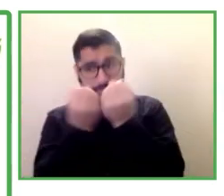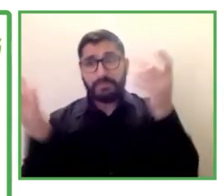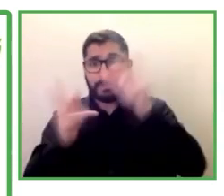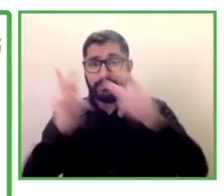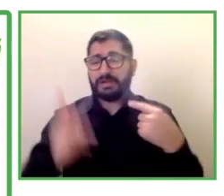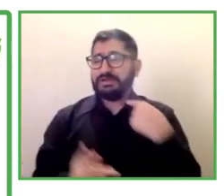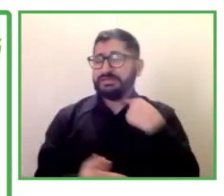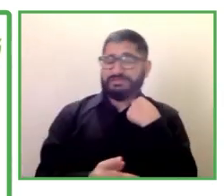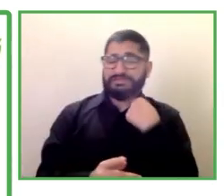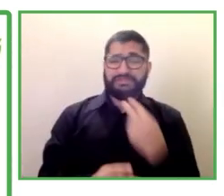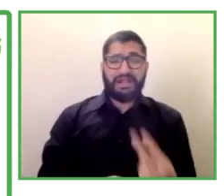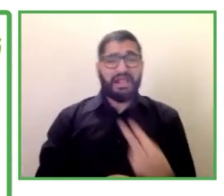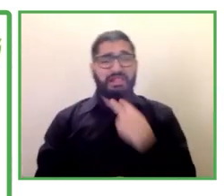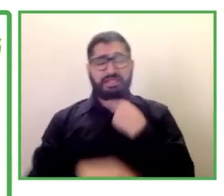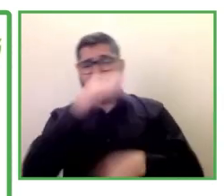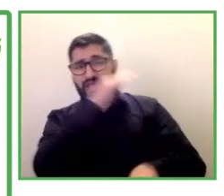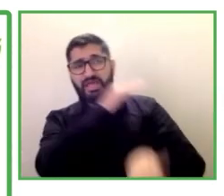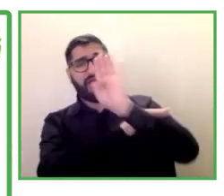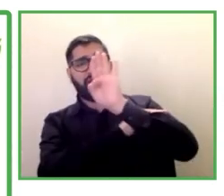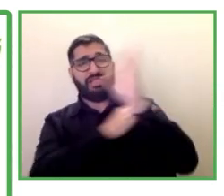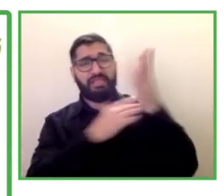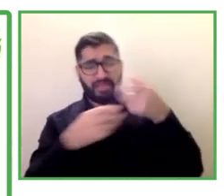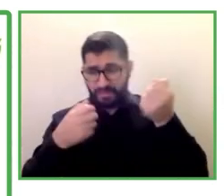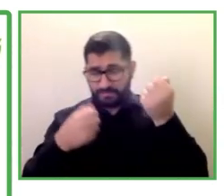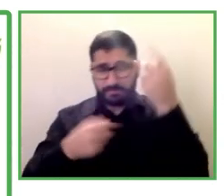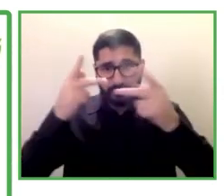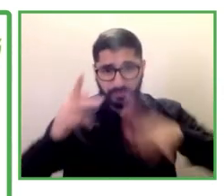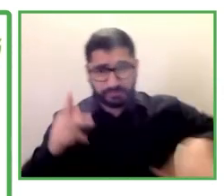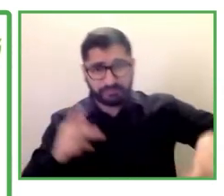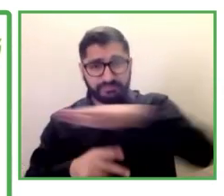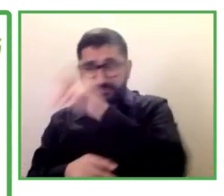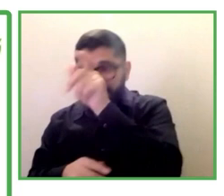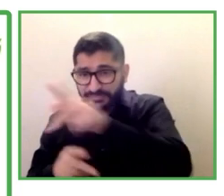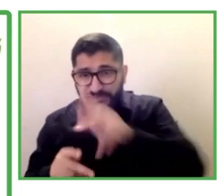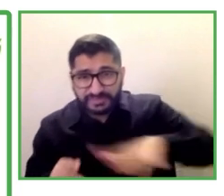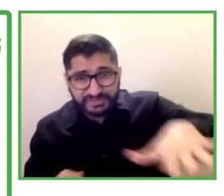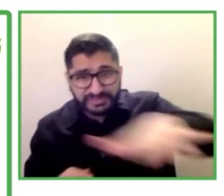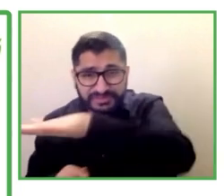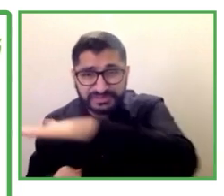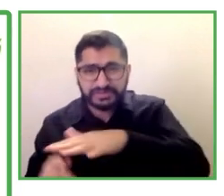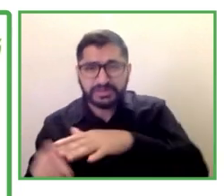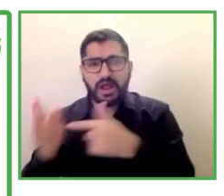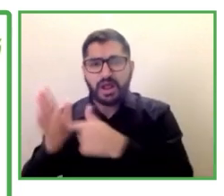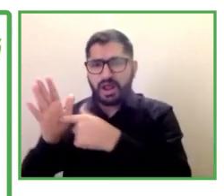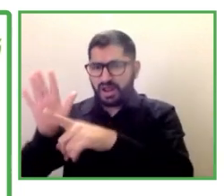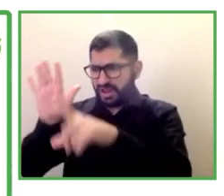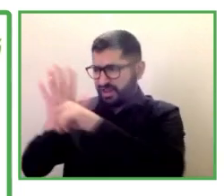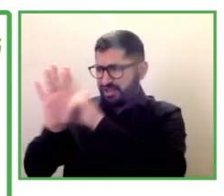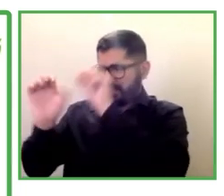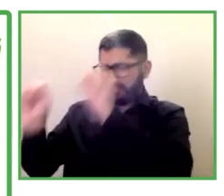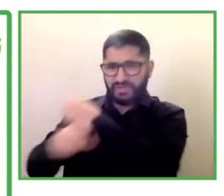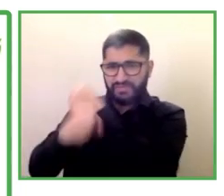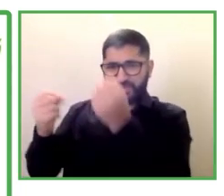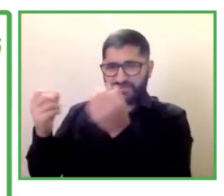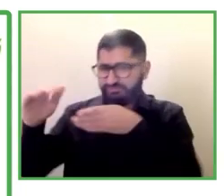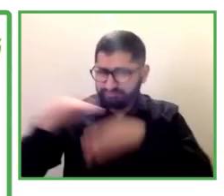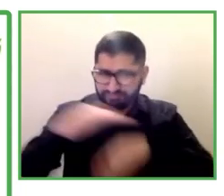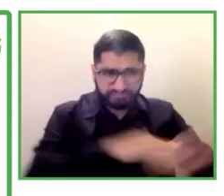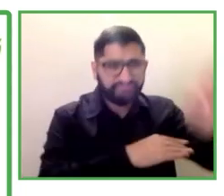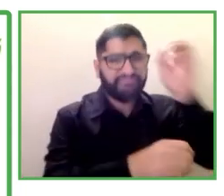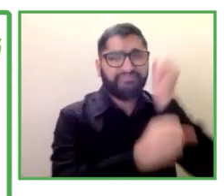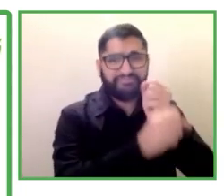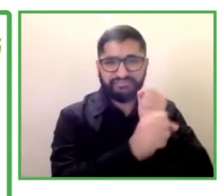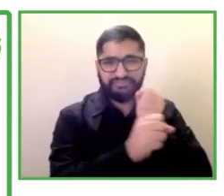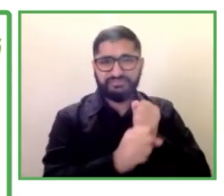a los que se enfrenta la inserción laboral de las personas con discapacidad, y creo que tiene que ser un eje